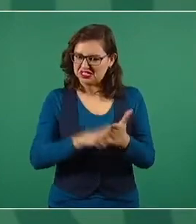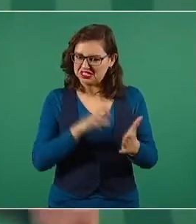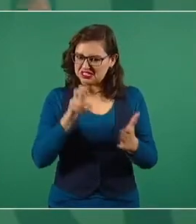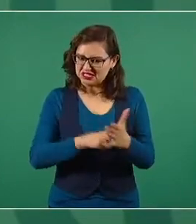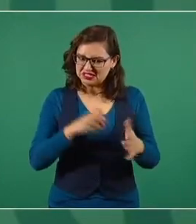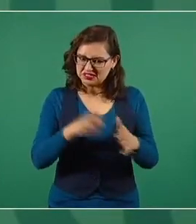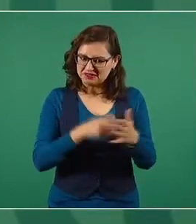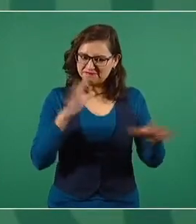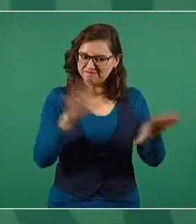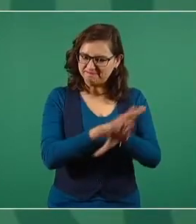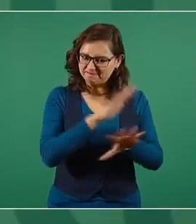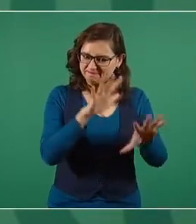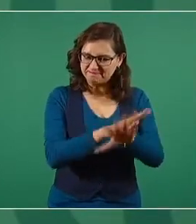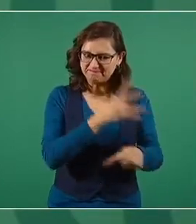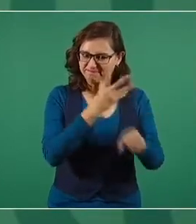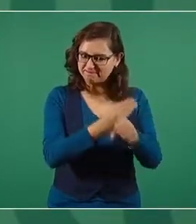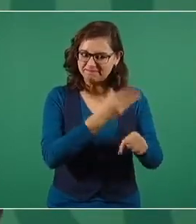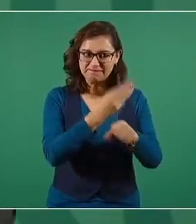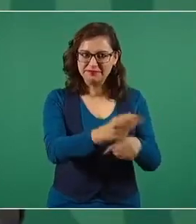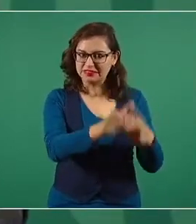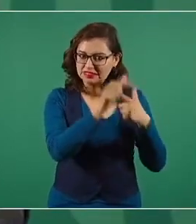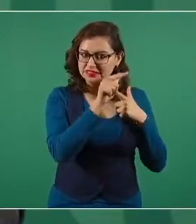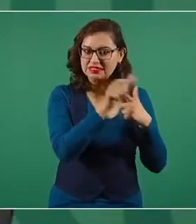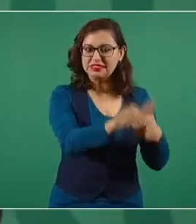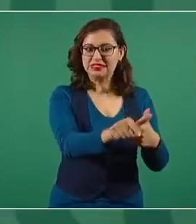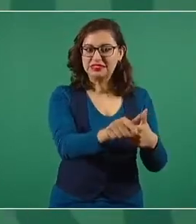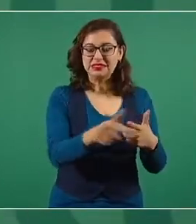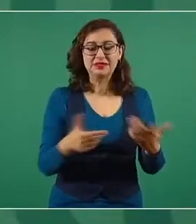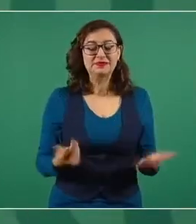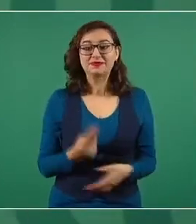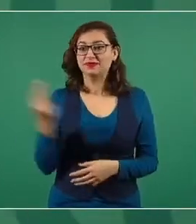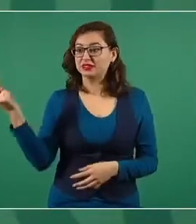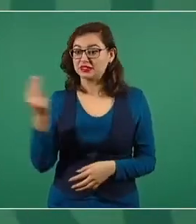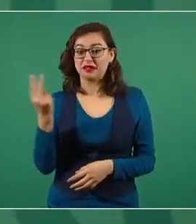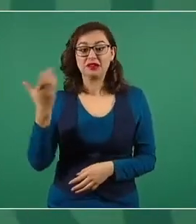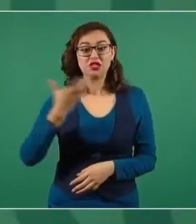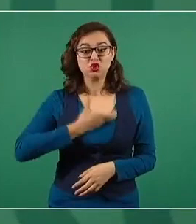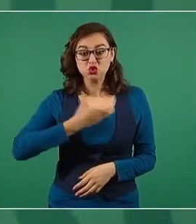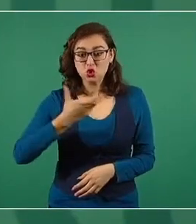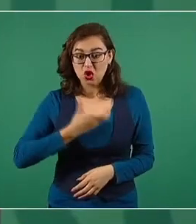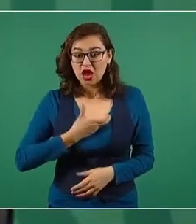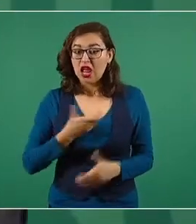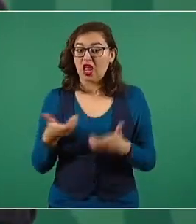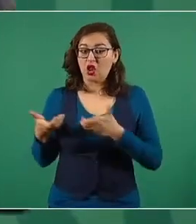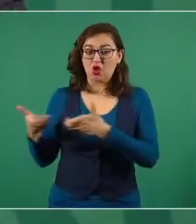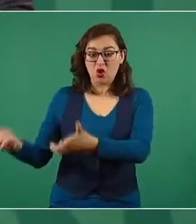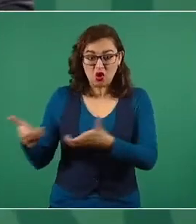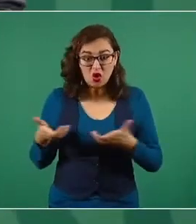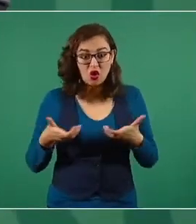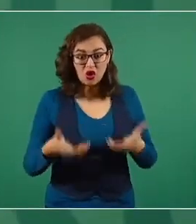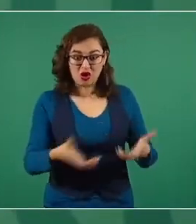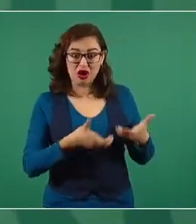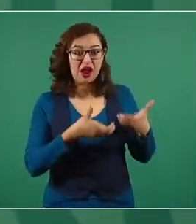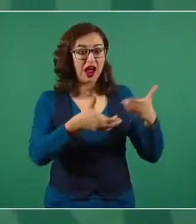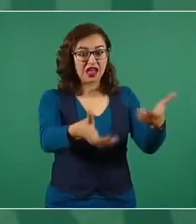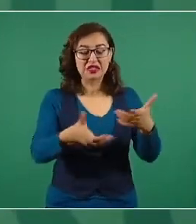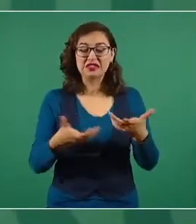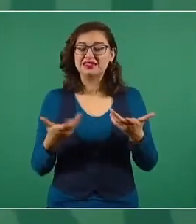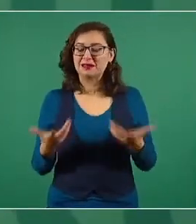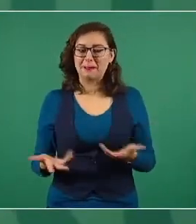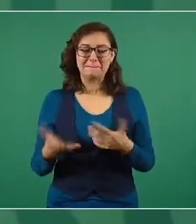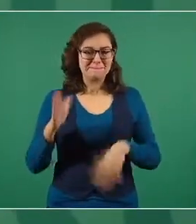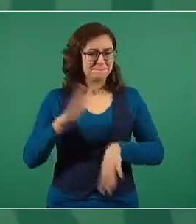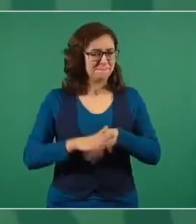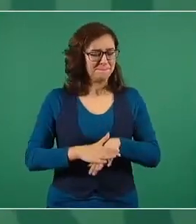llenar el Zócalo y las calles y lograr una